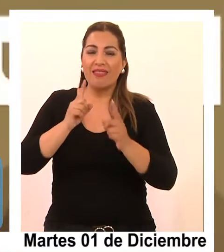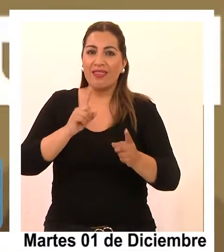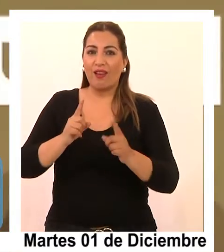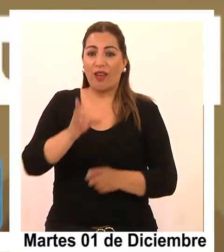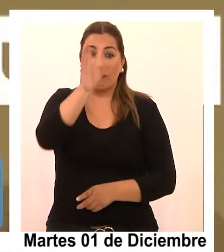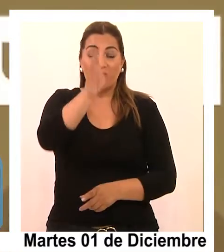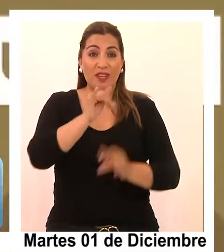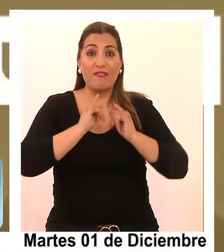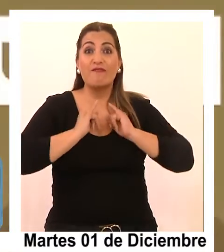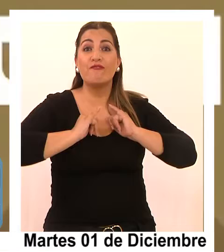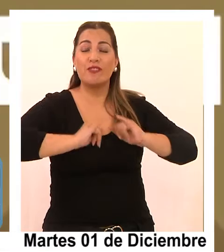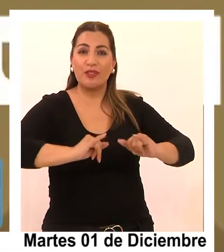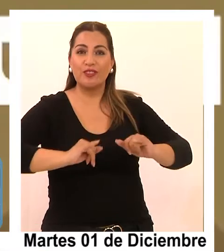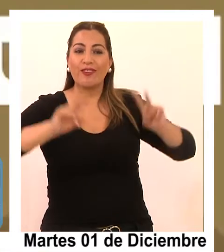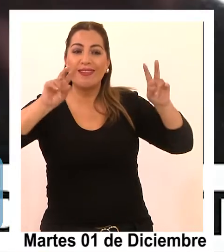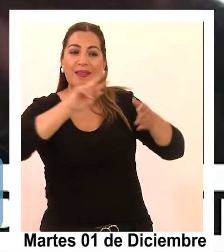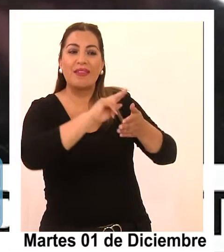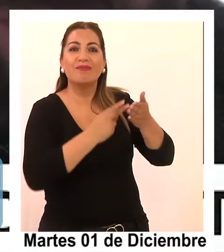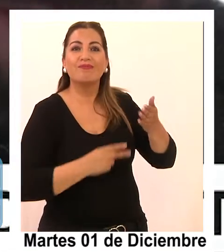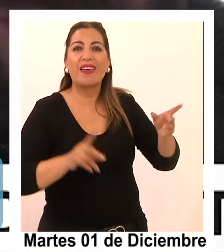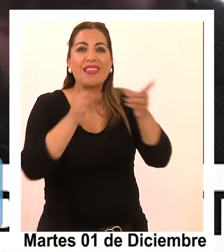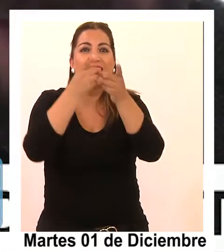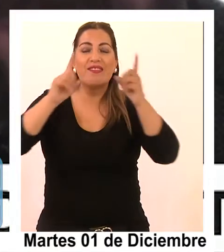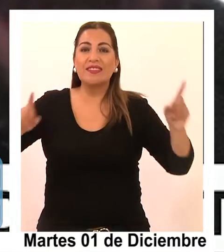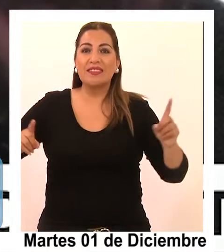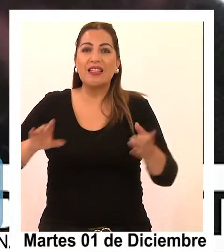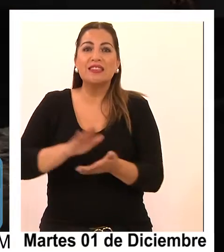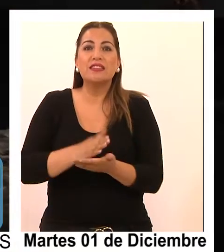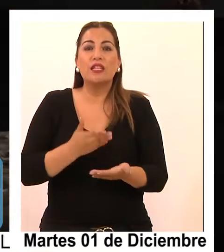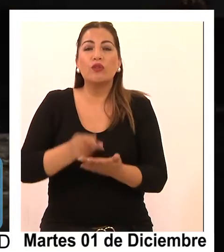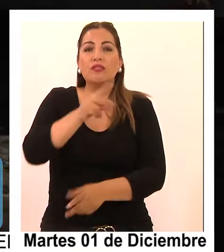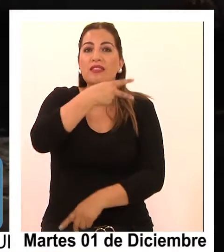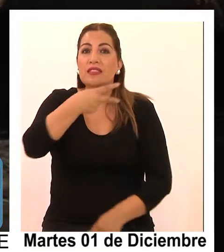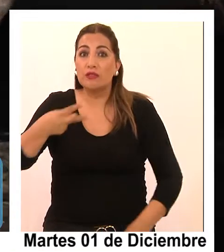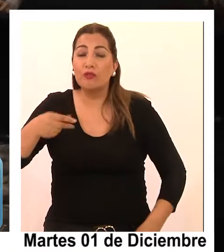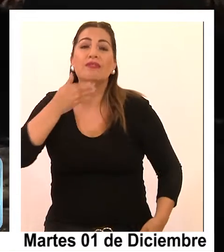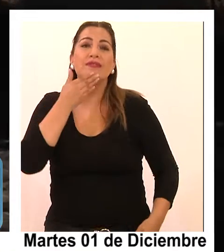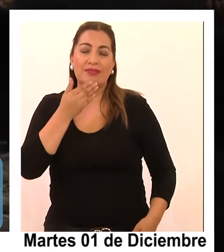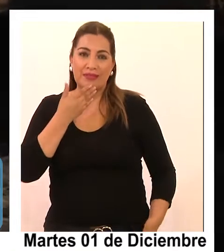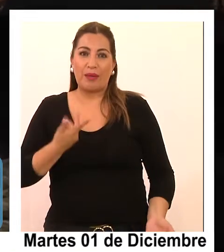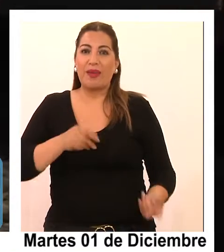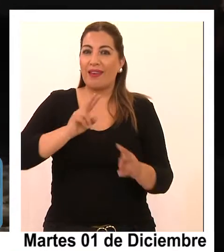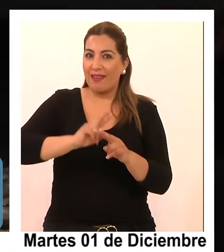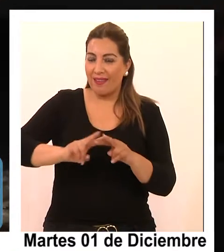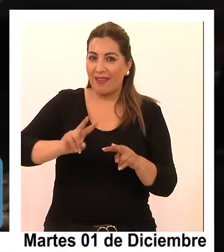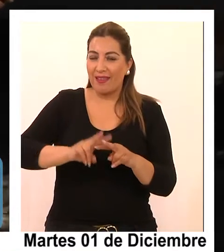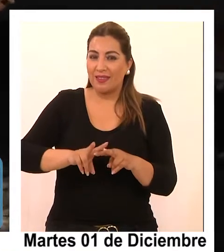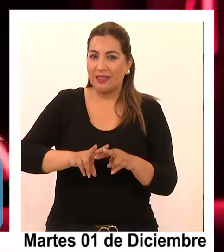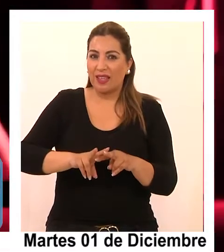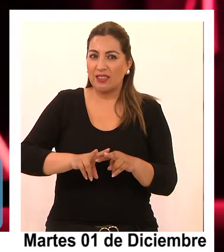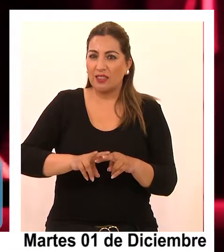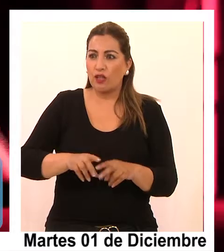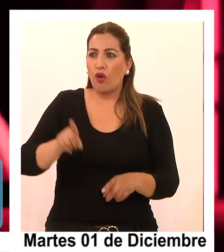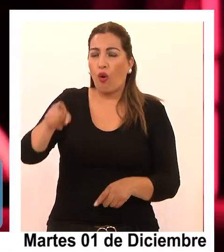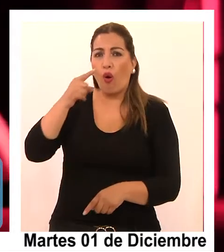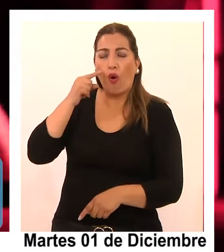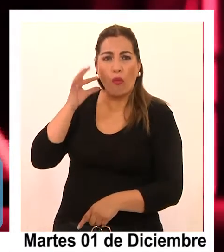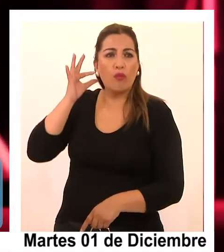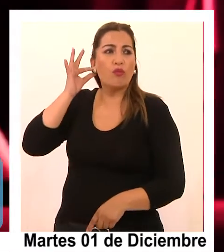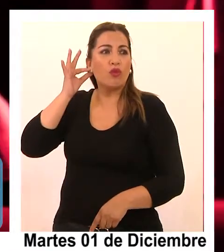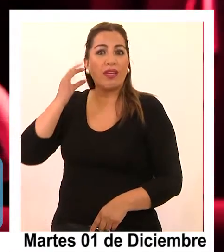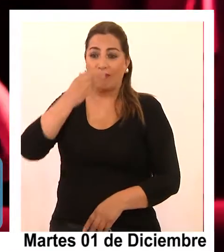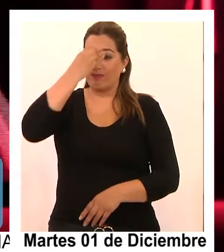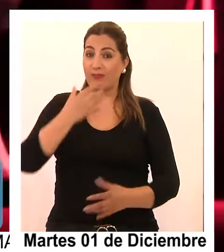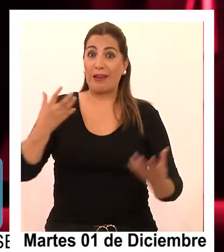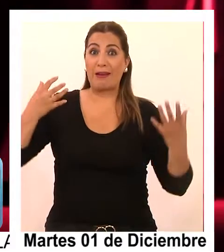educar a través del arte sobre diversidad y salud sexual. Además, generar asociatividad entre los y las activistas y